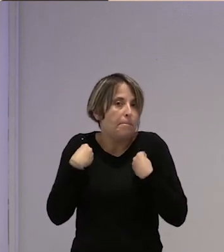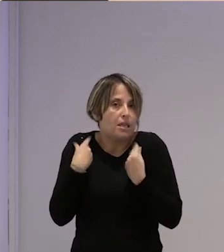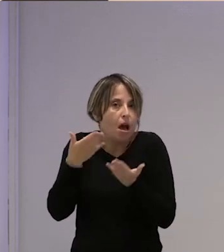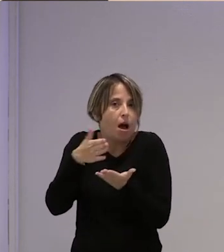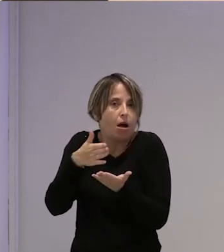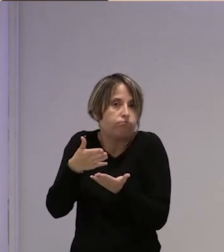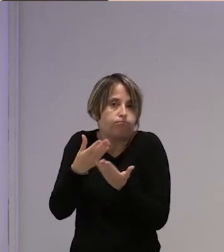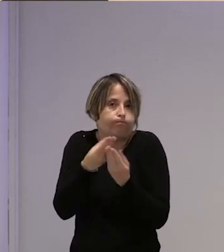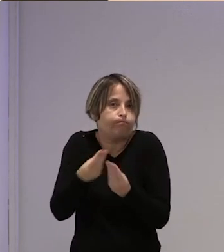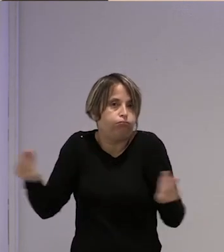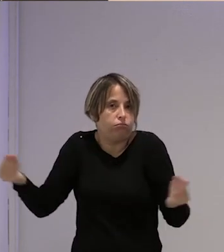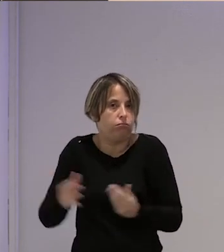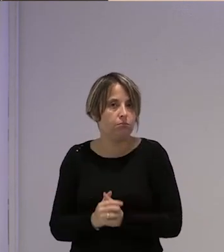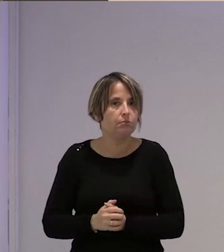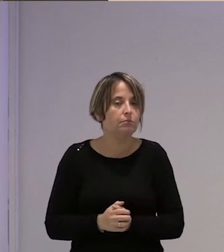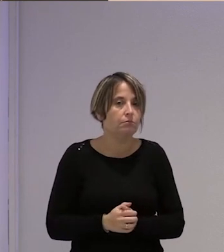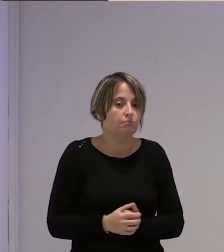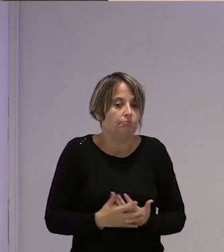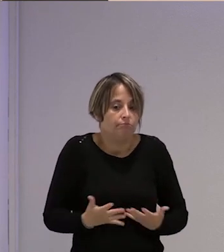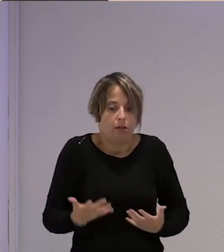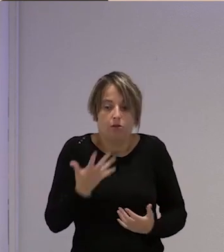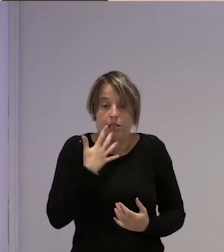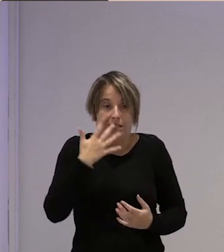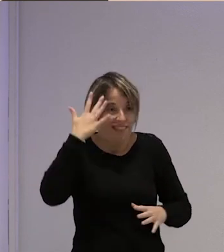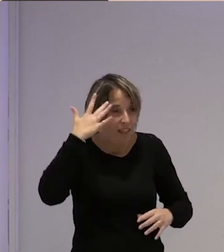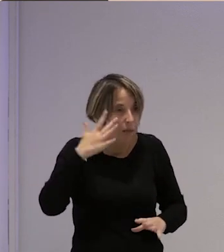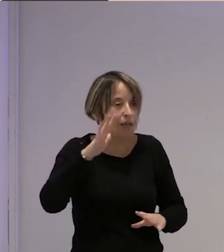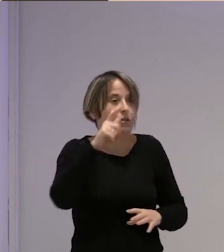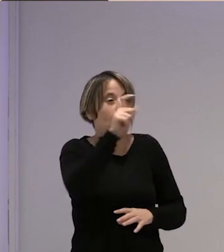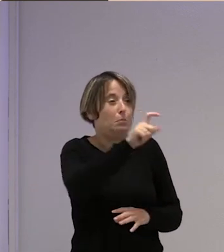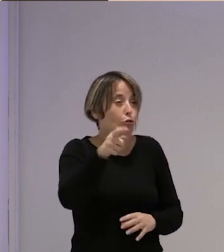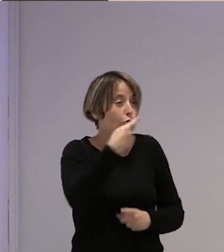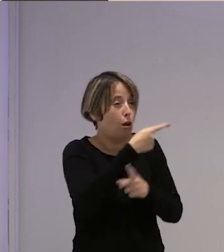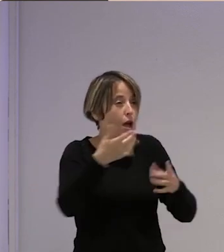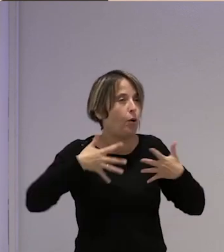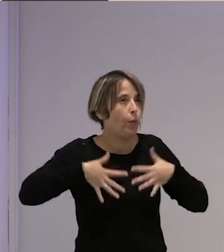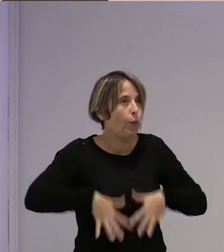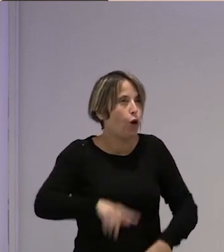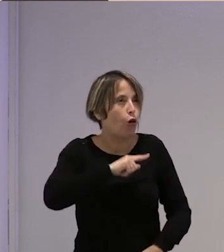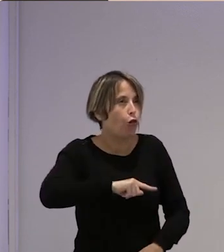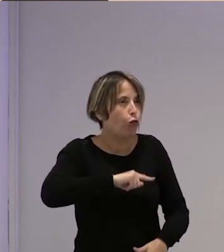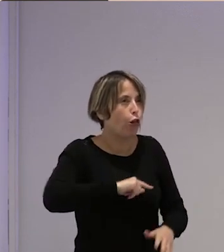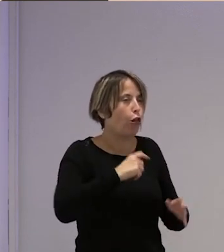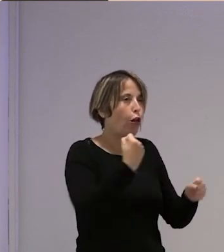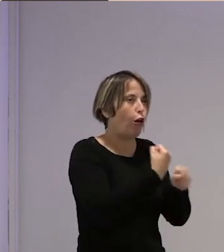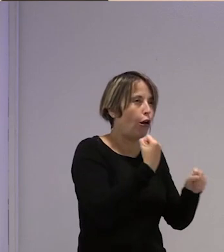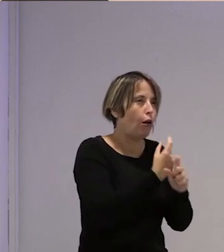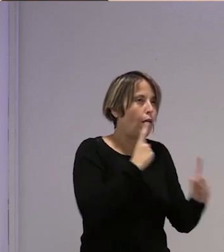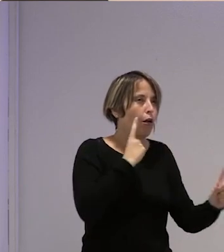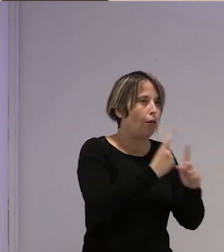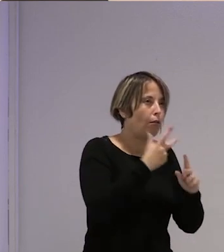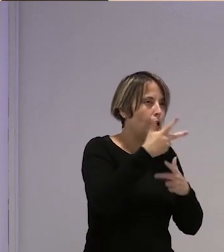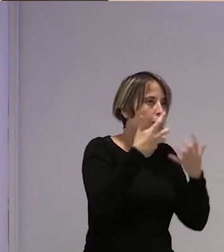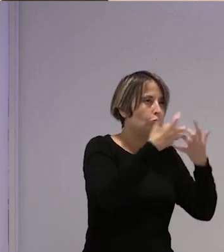los pueblos pero claro si ya cuesta trabajo de que la gente desconciencia con la lucha laboral y con